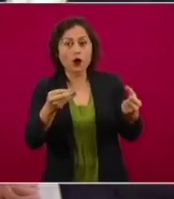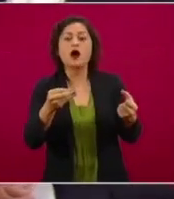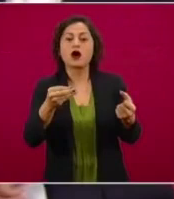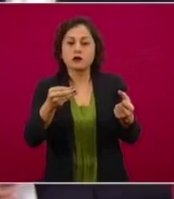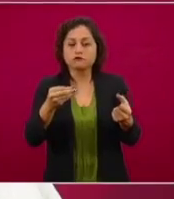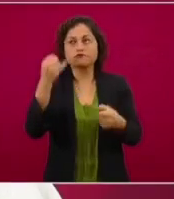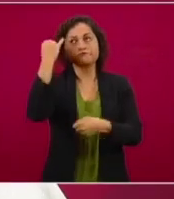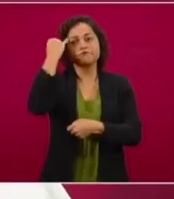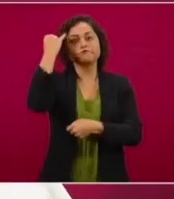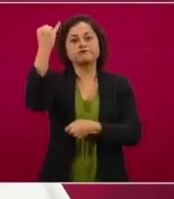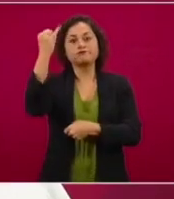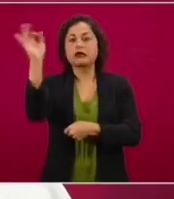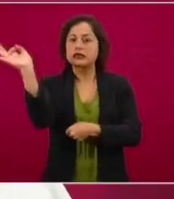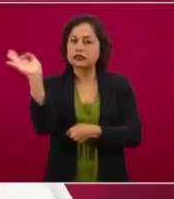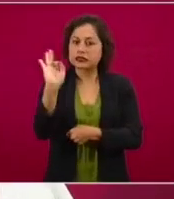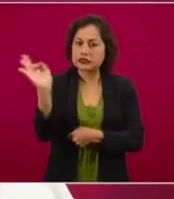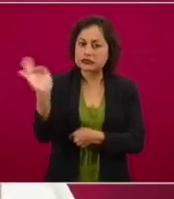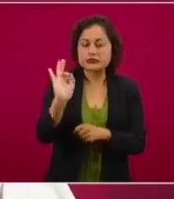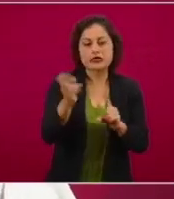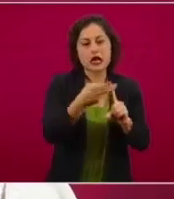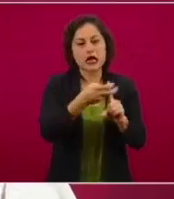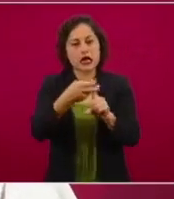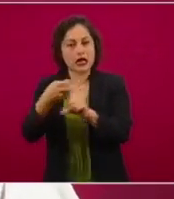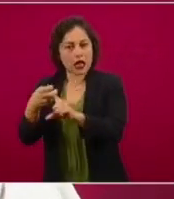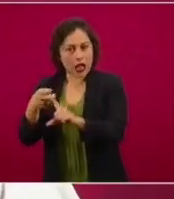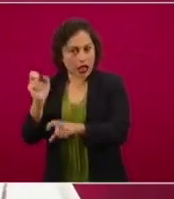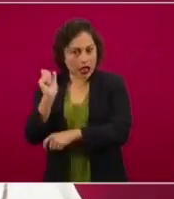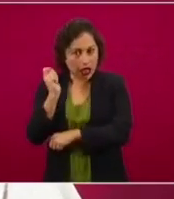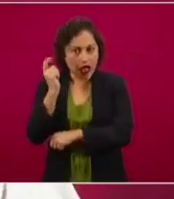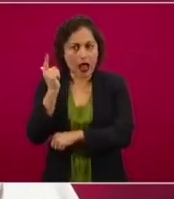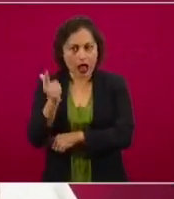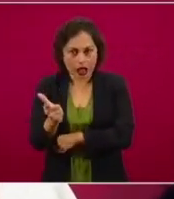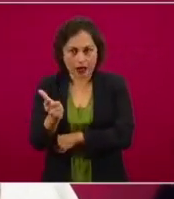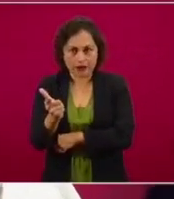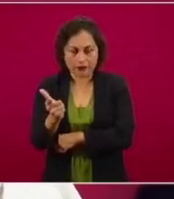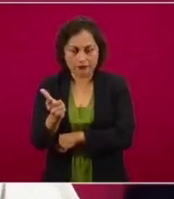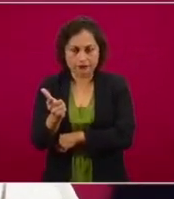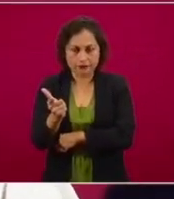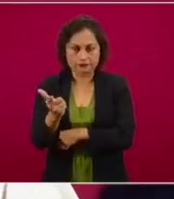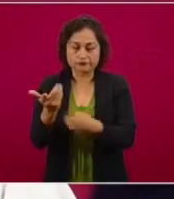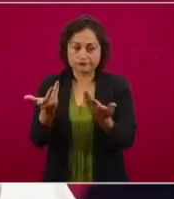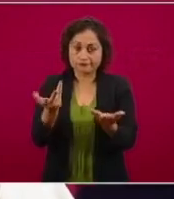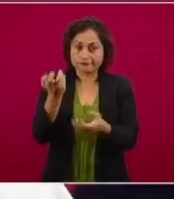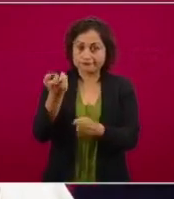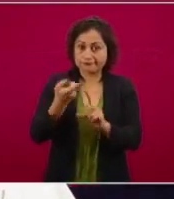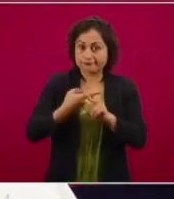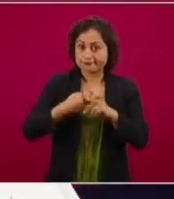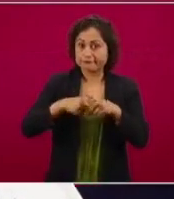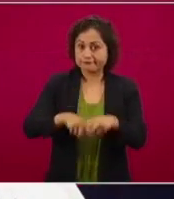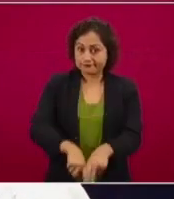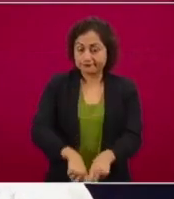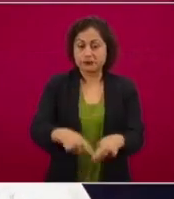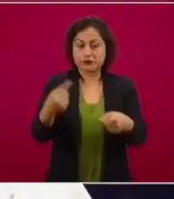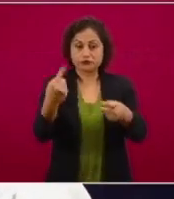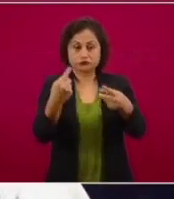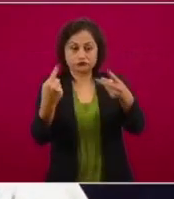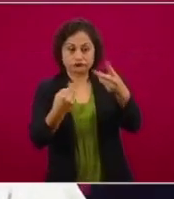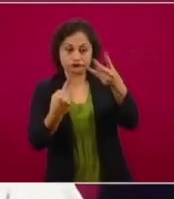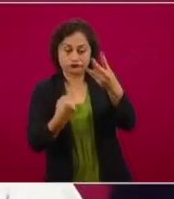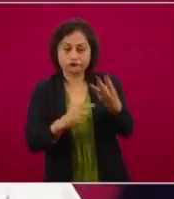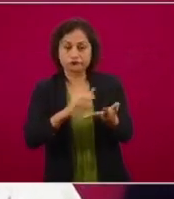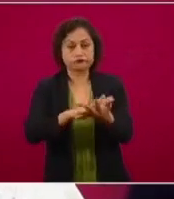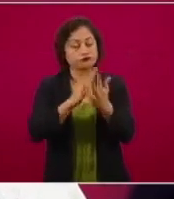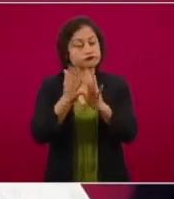a una hipótesis de búsqueda que su desaparición sea por razón de diferentes tipos de